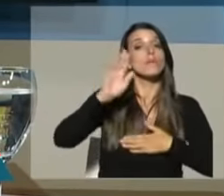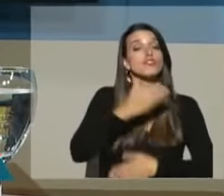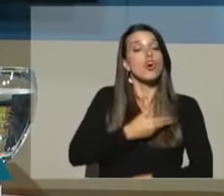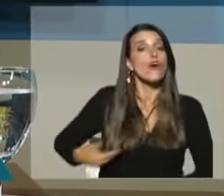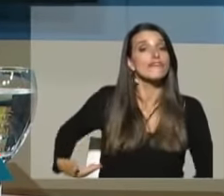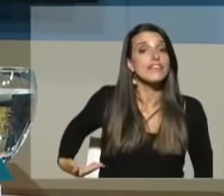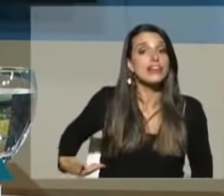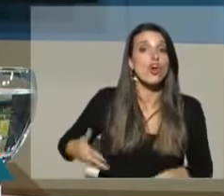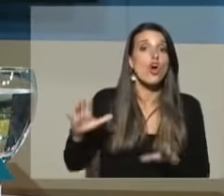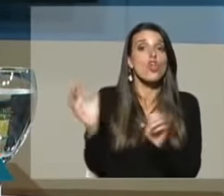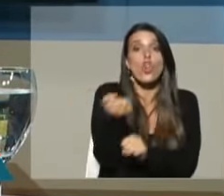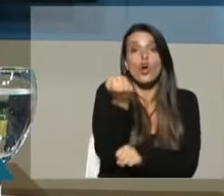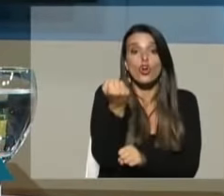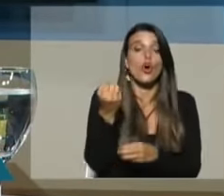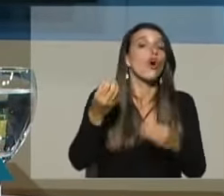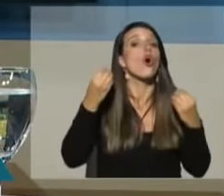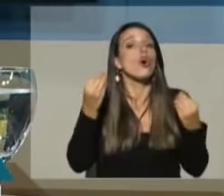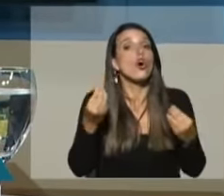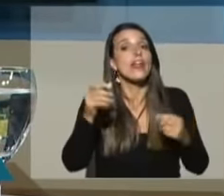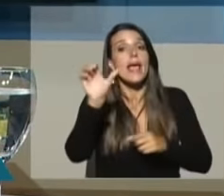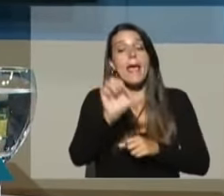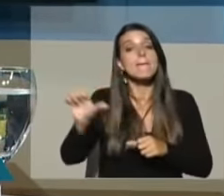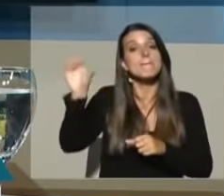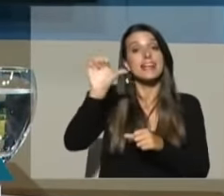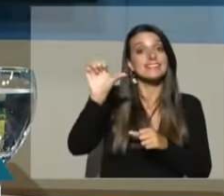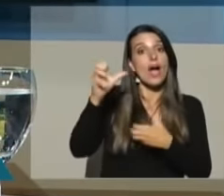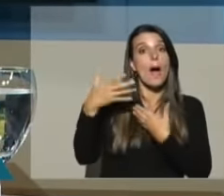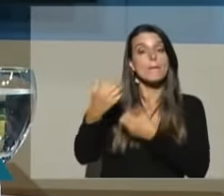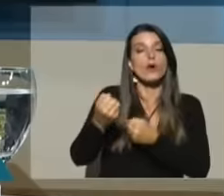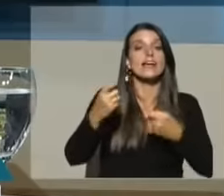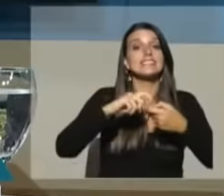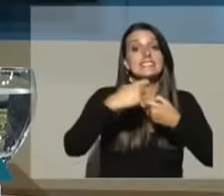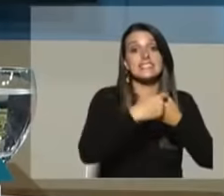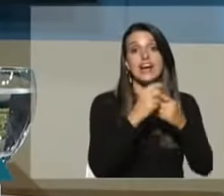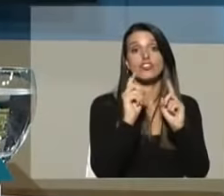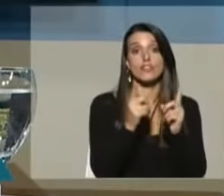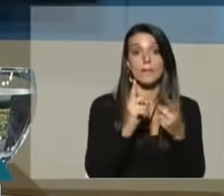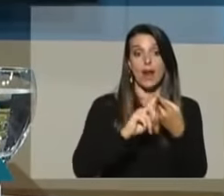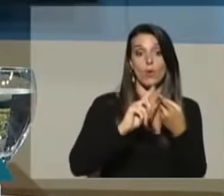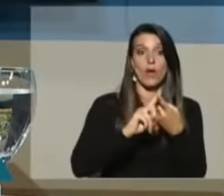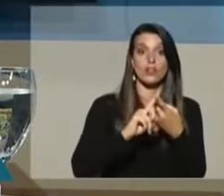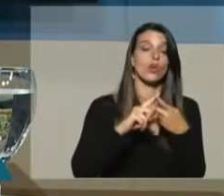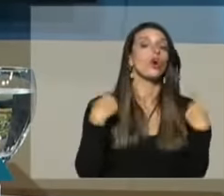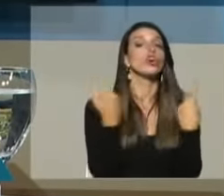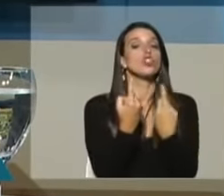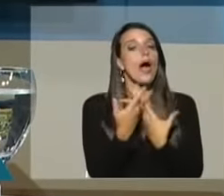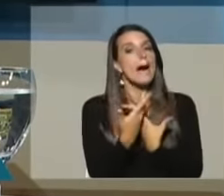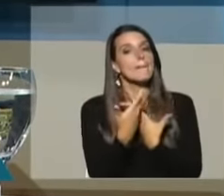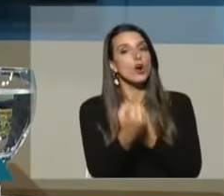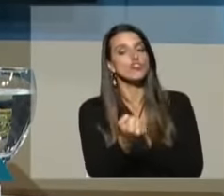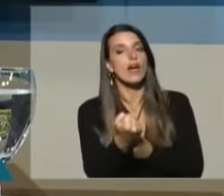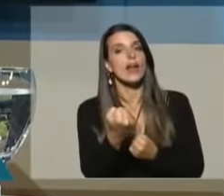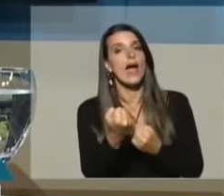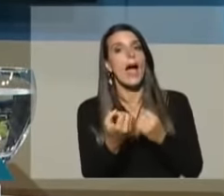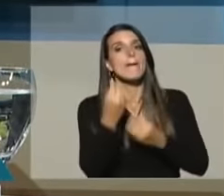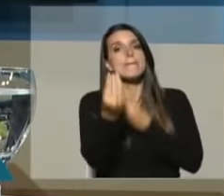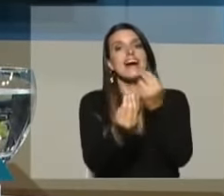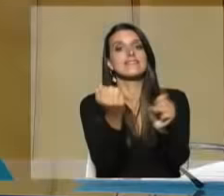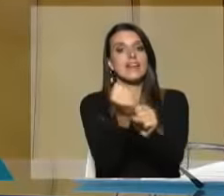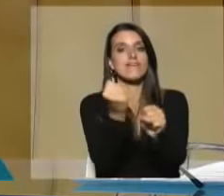logró paradójicamente con los empresarios y con los sindicatos, que fue justamente apostar a la generación de empleo.